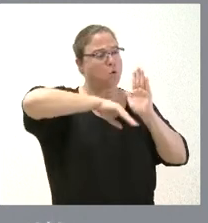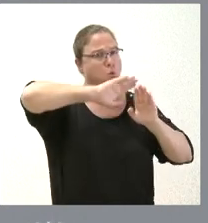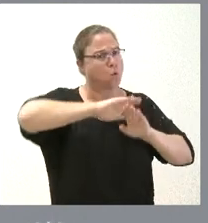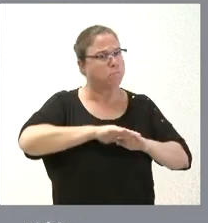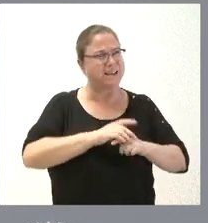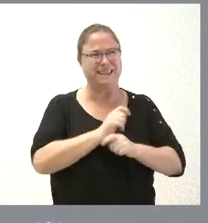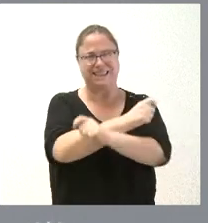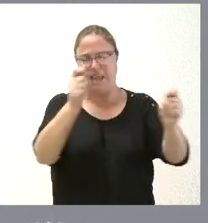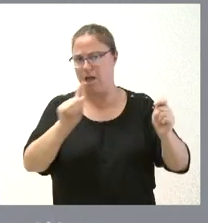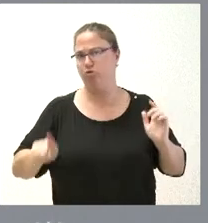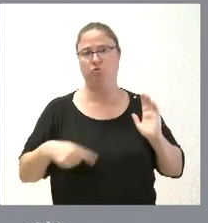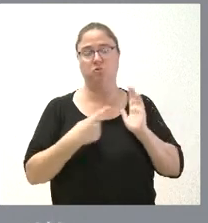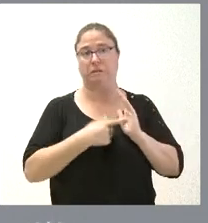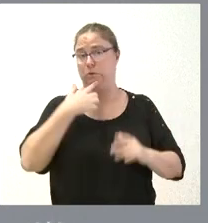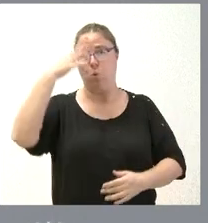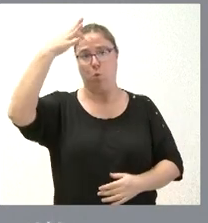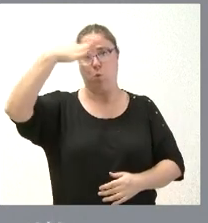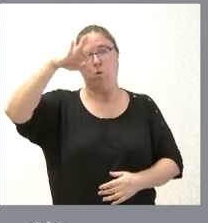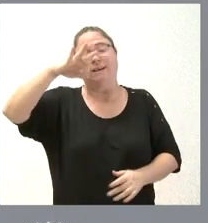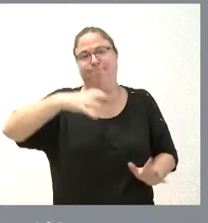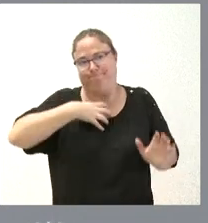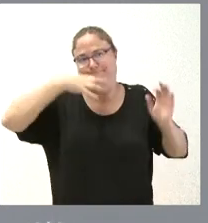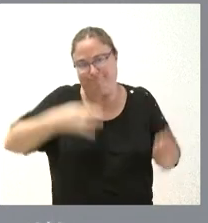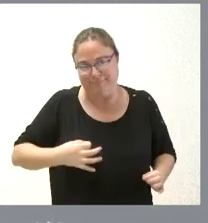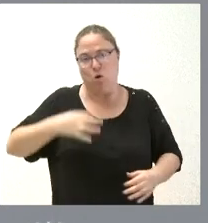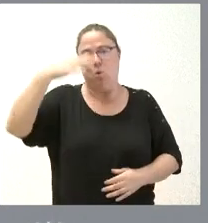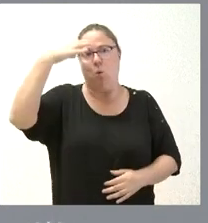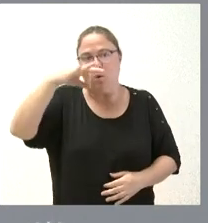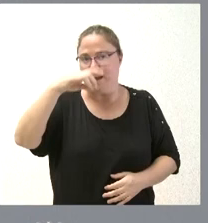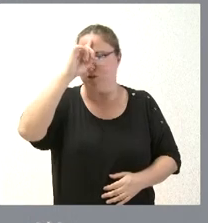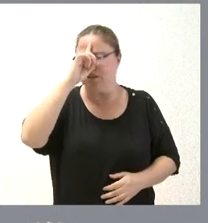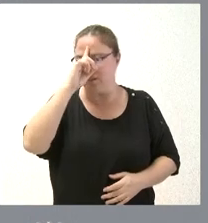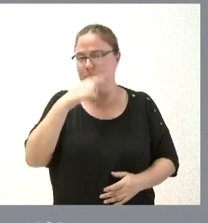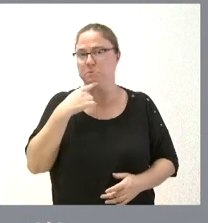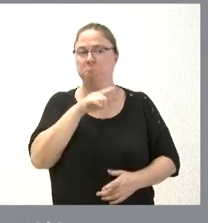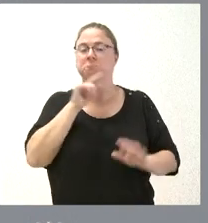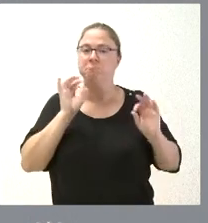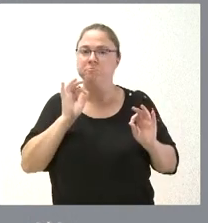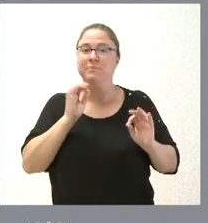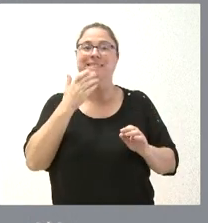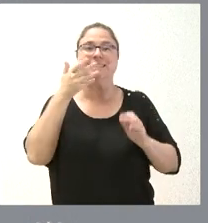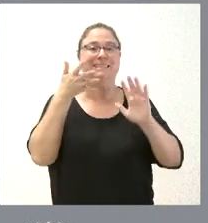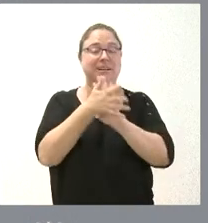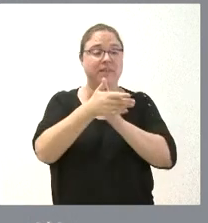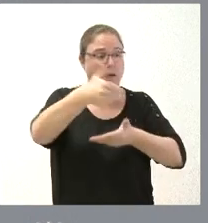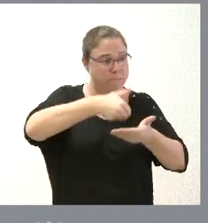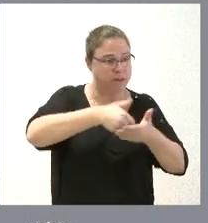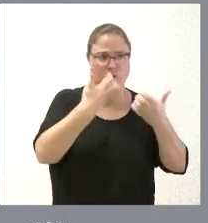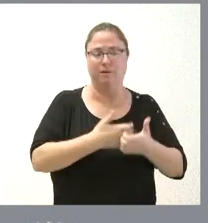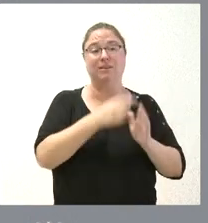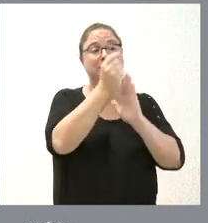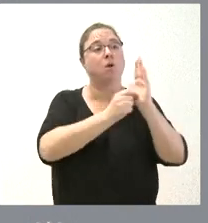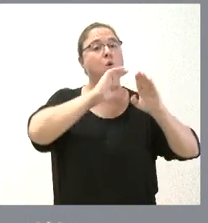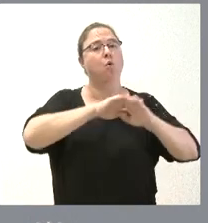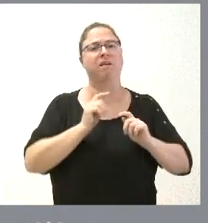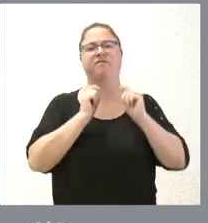Yo diría que prácticamente somos la única, pero no me atrevería a asegurarlo tan tajantemente. ¿Qué quiere decir eso? Que cuando la mayoría de